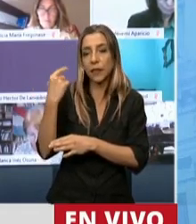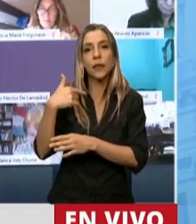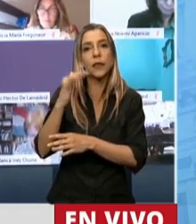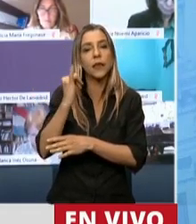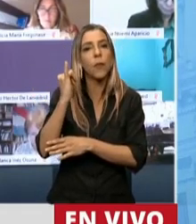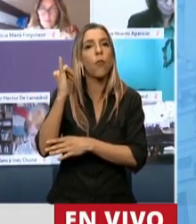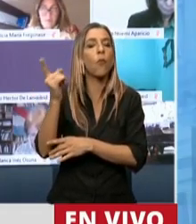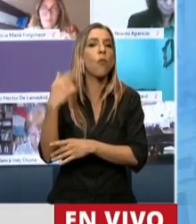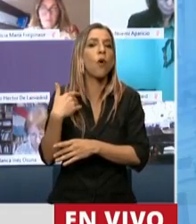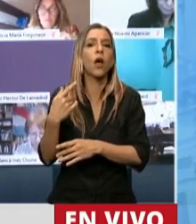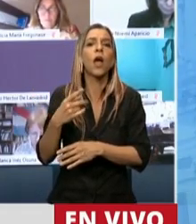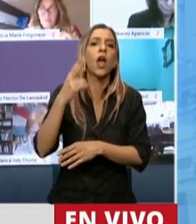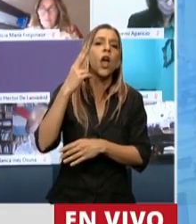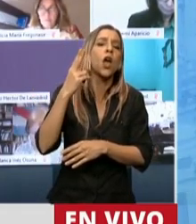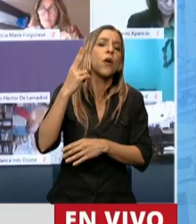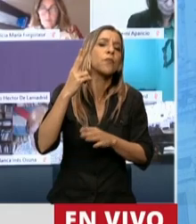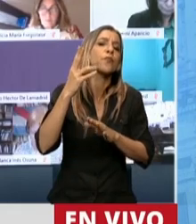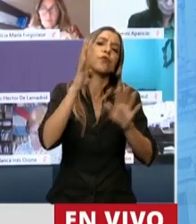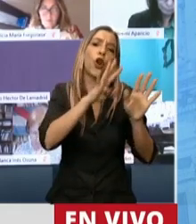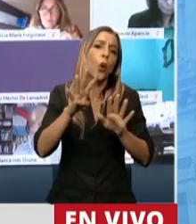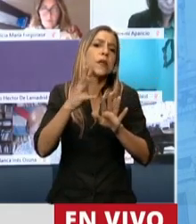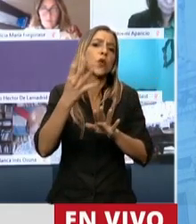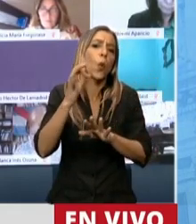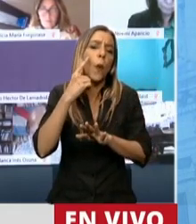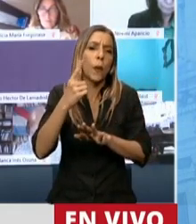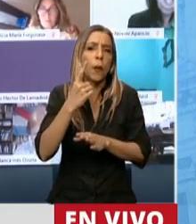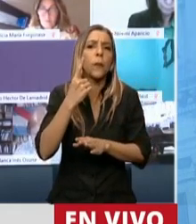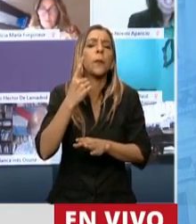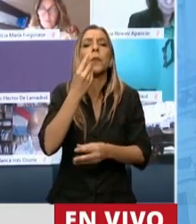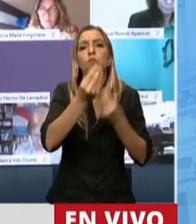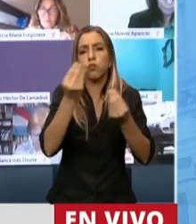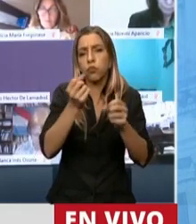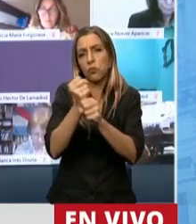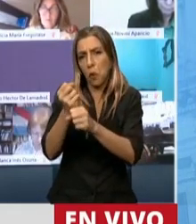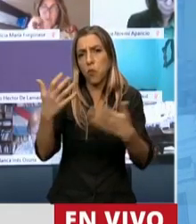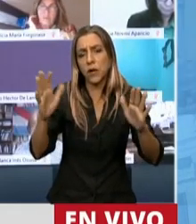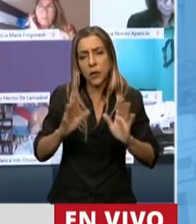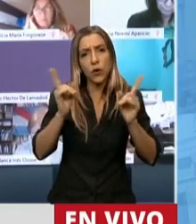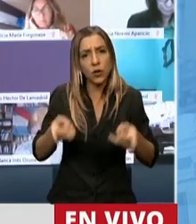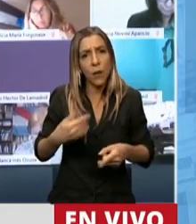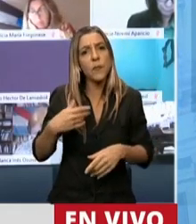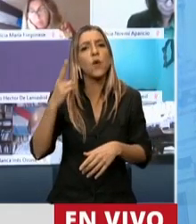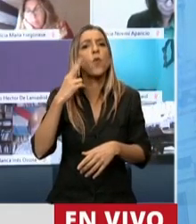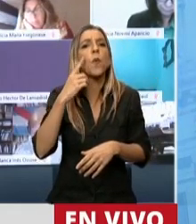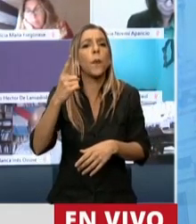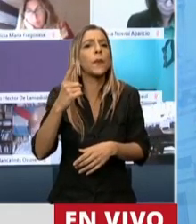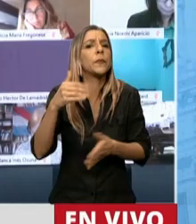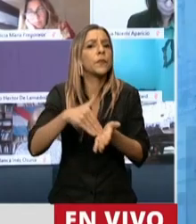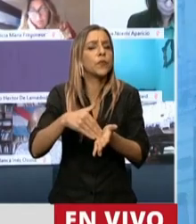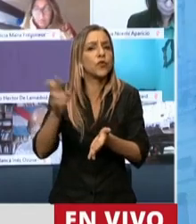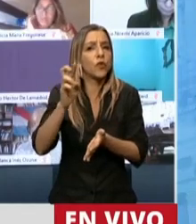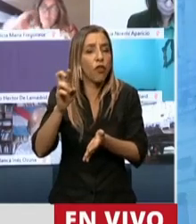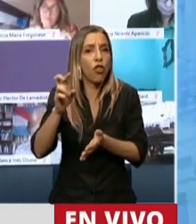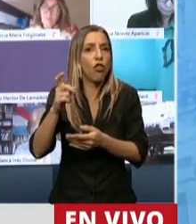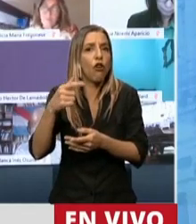puestos de trabajo que se generen, tampoco es solamente los 9.000 millones de dólares de incremento en exportaciones que mucho le hace falta a la